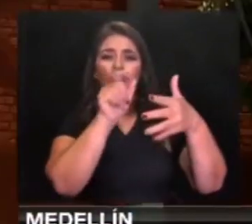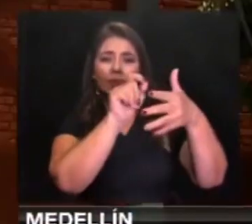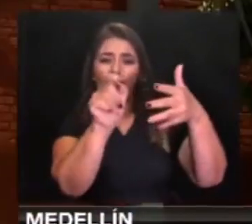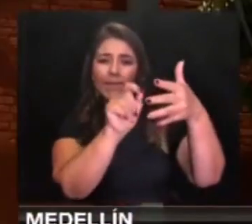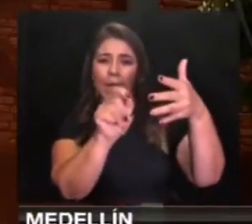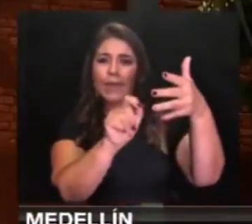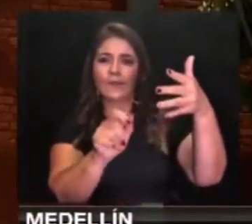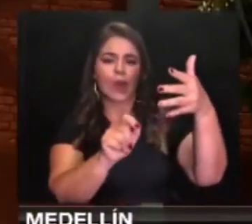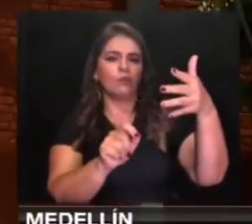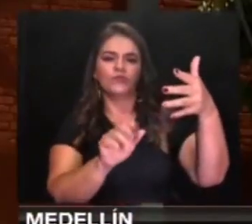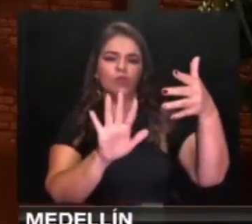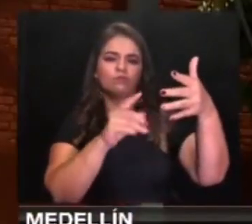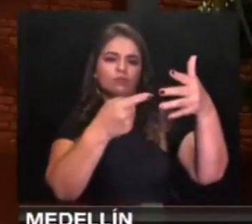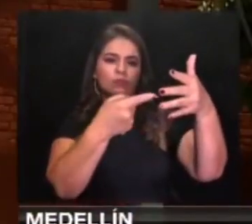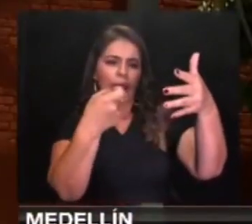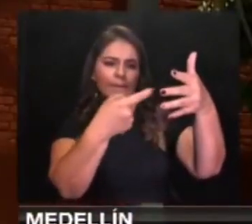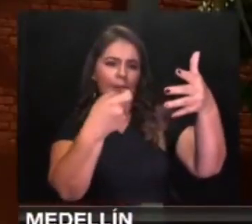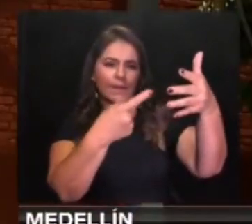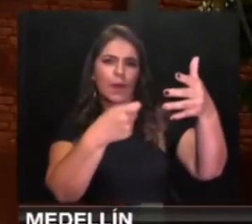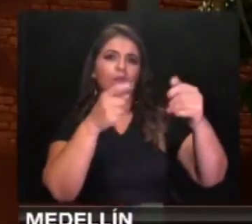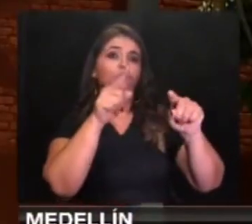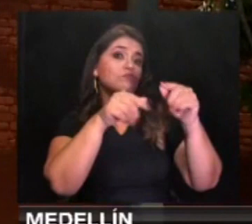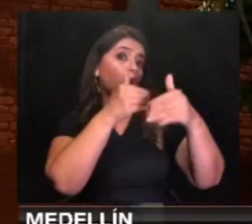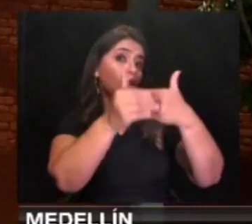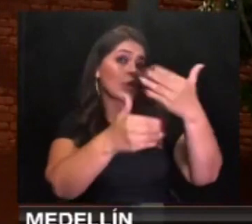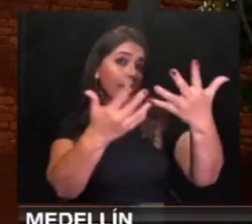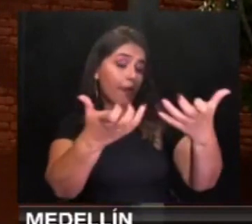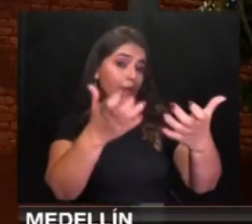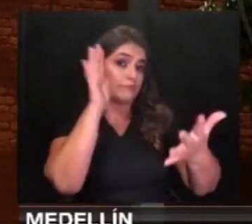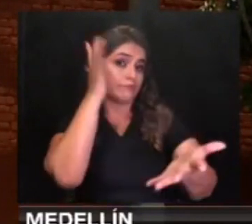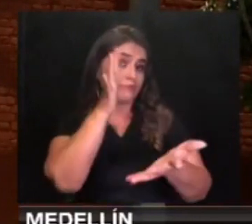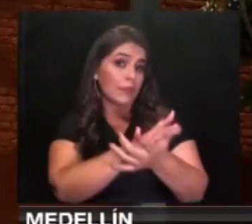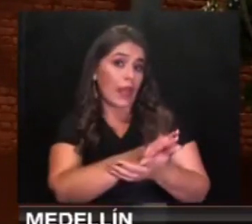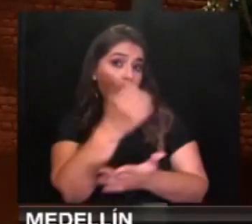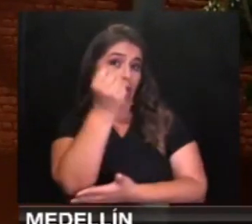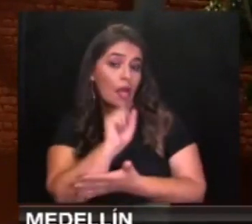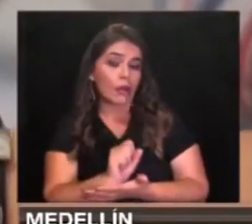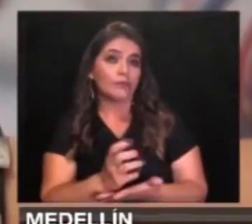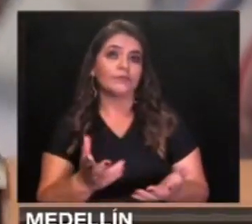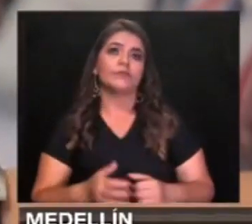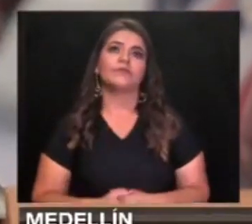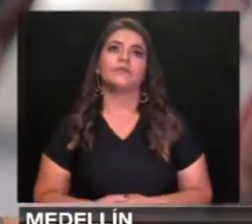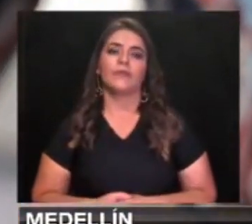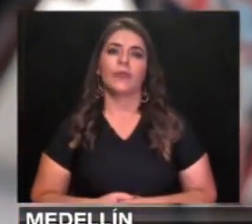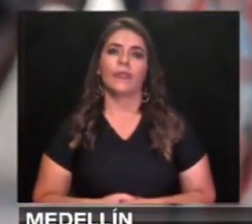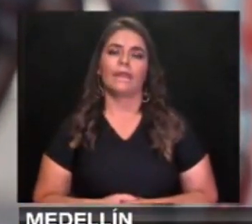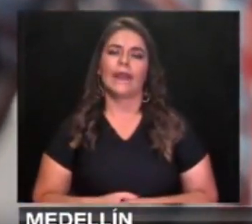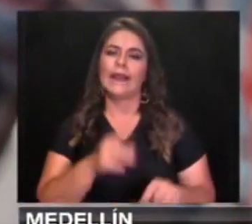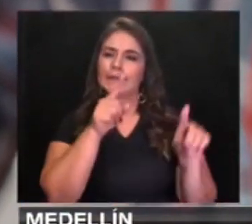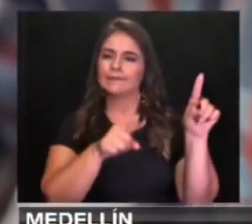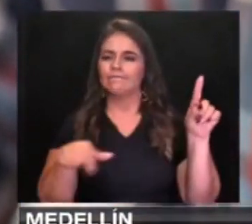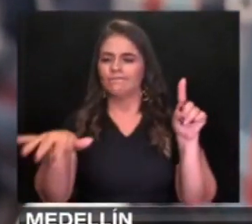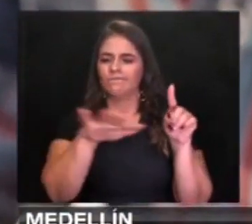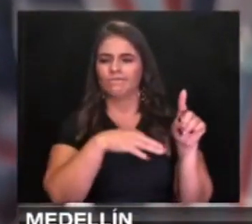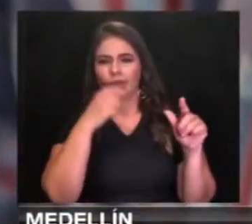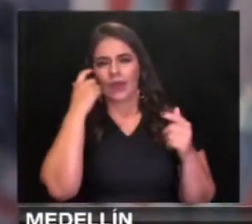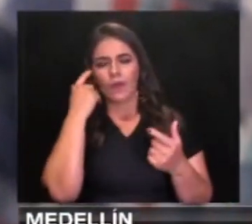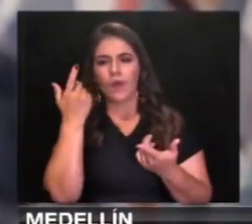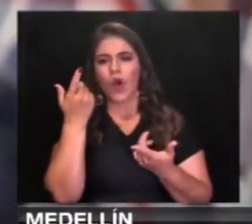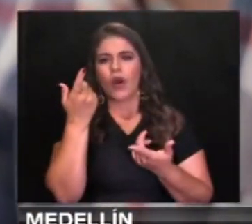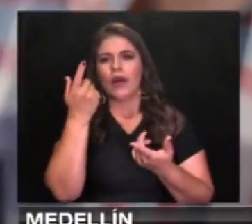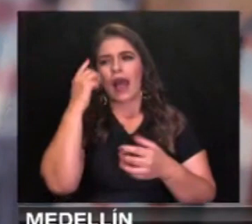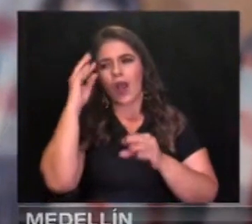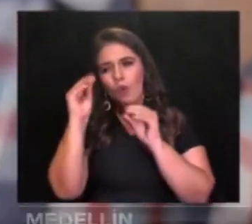formales para la admisión a los procesos de insolvencia. Además, se permite el pago de pequeñas acreencias y negociaciones de